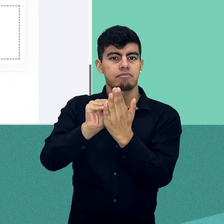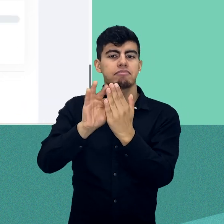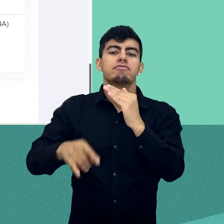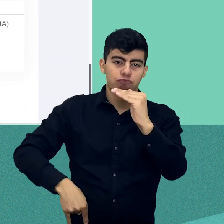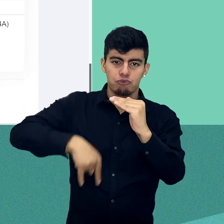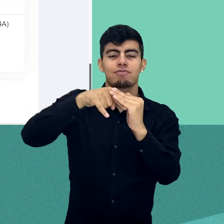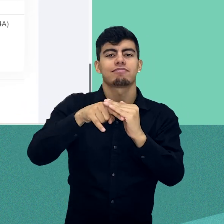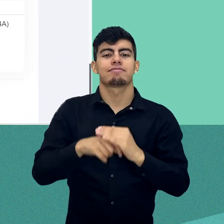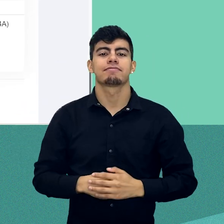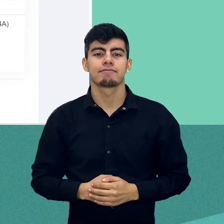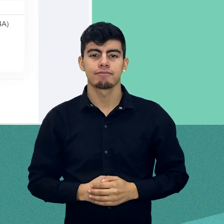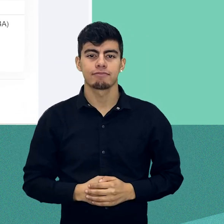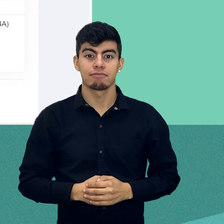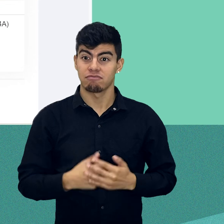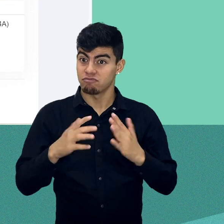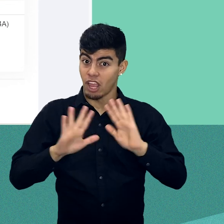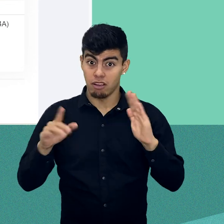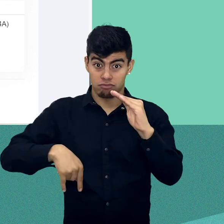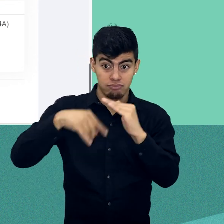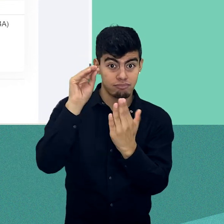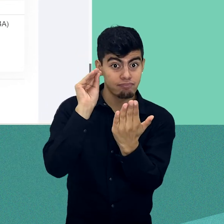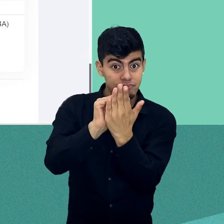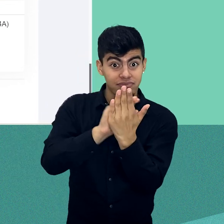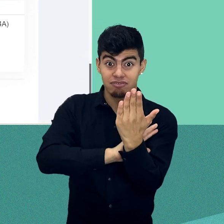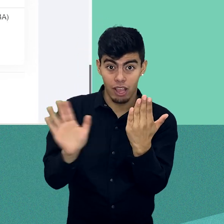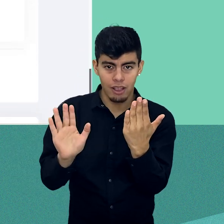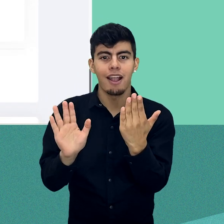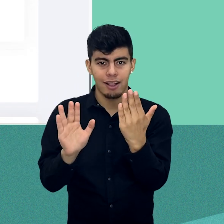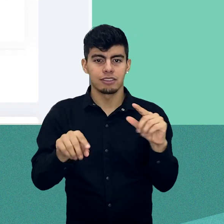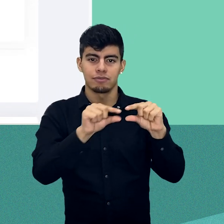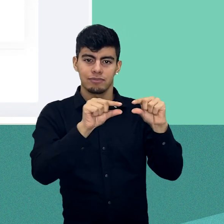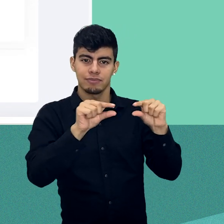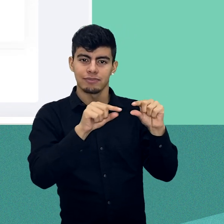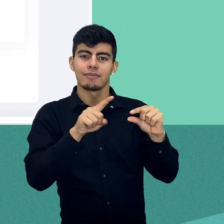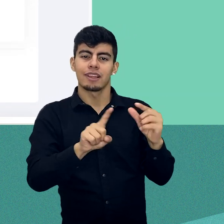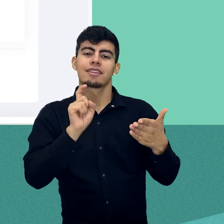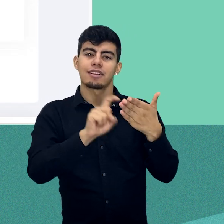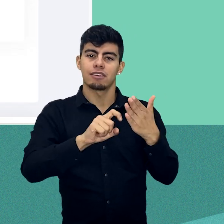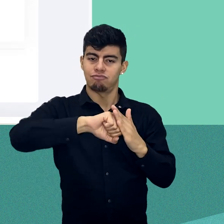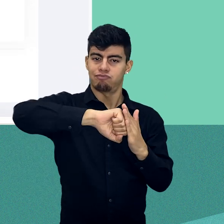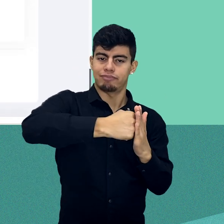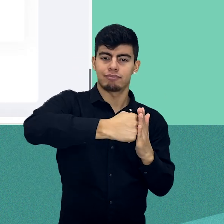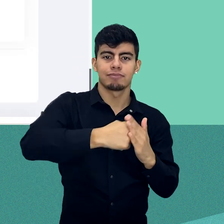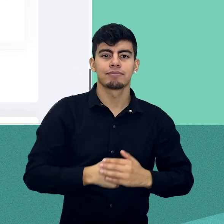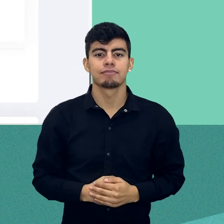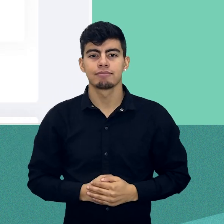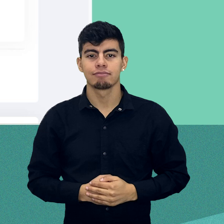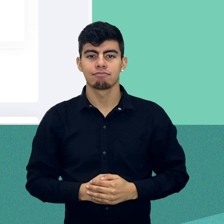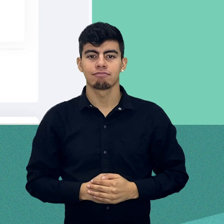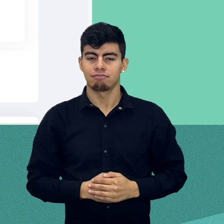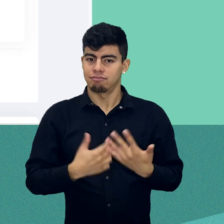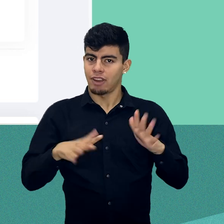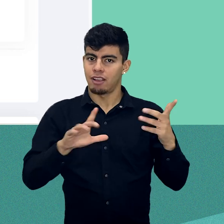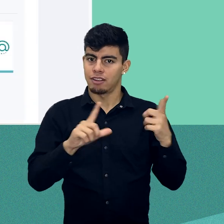archivos aquí para añadirlos. Una vez tengamos nuestro audio cargado, daremos clic en el botón Guardar cambios. Y